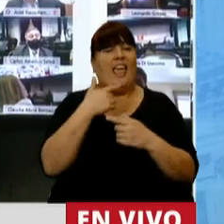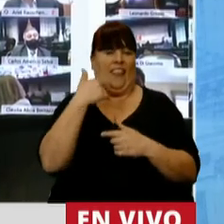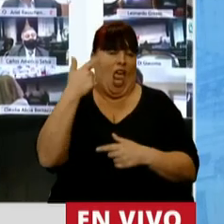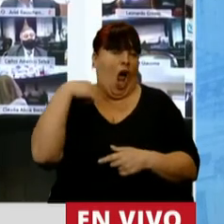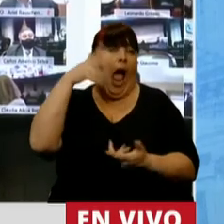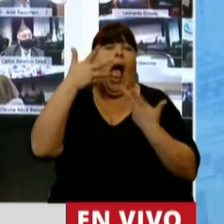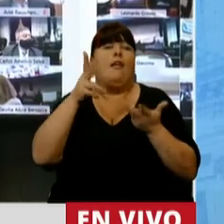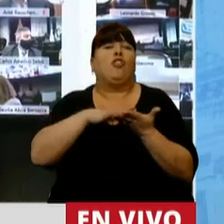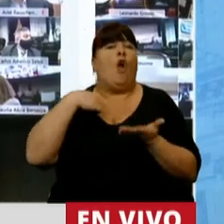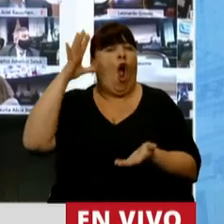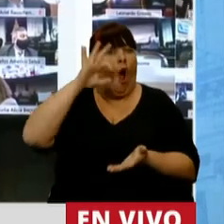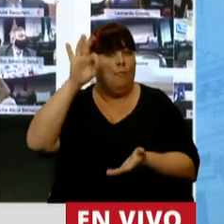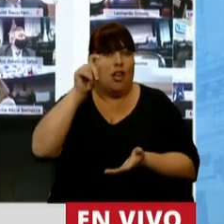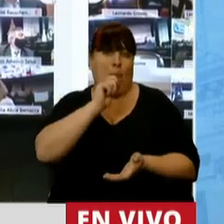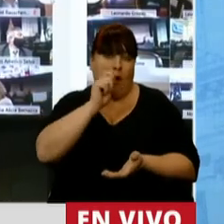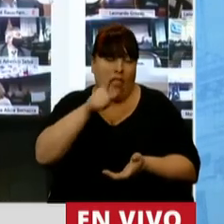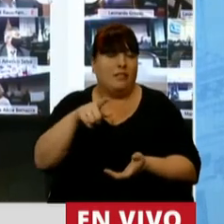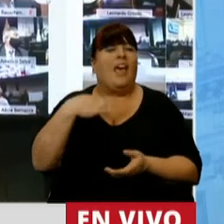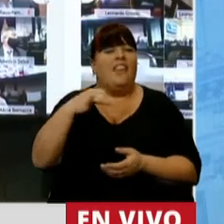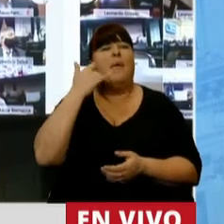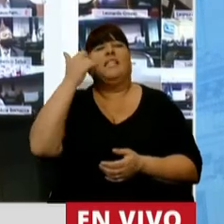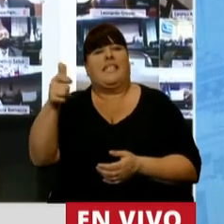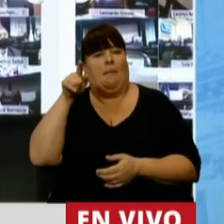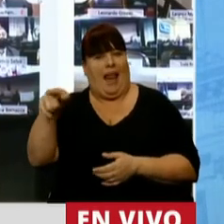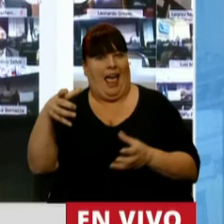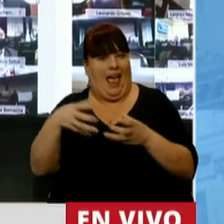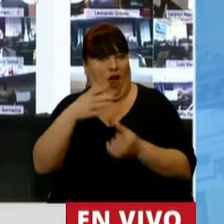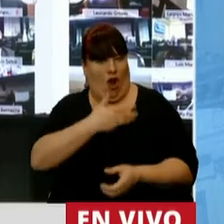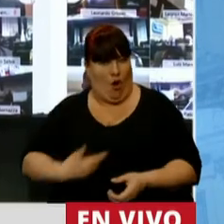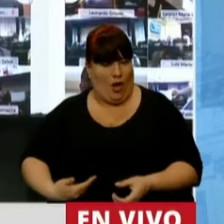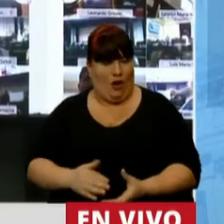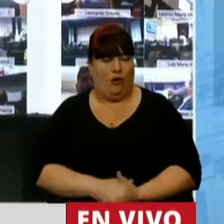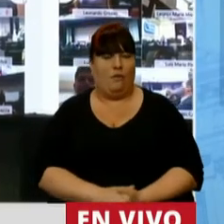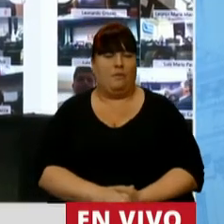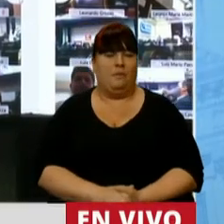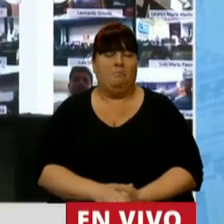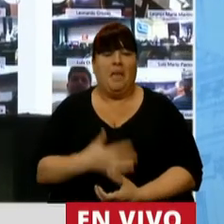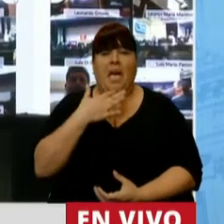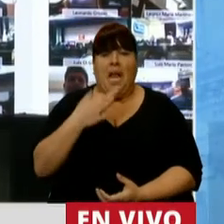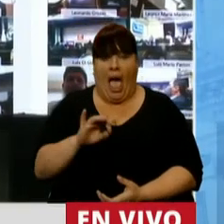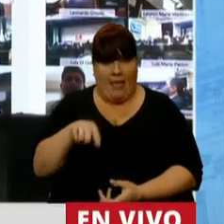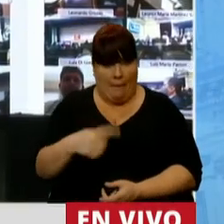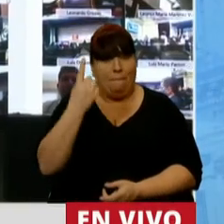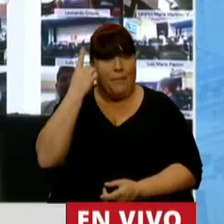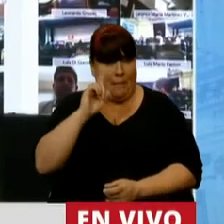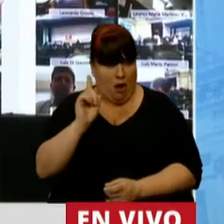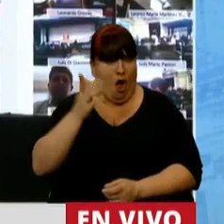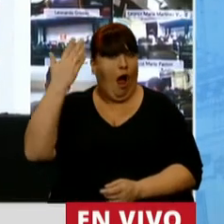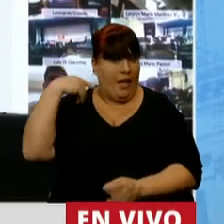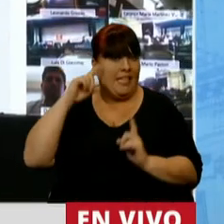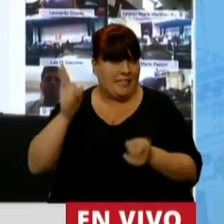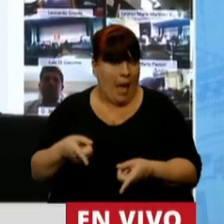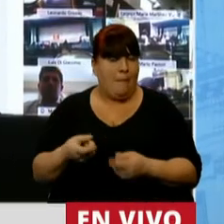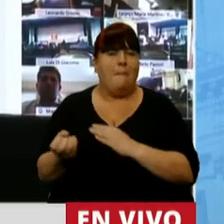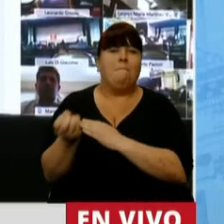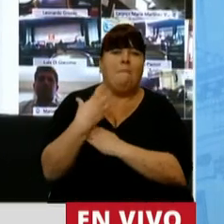mis opiniones en un medio público, me comunicara con ellos. La verdad que no es la primera vez que se me hace